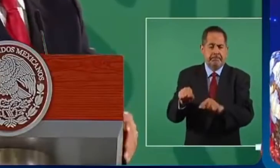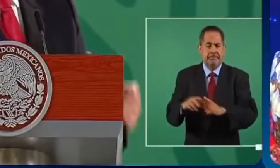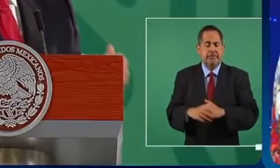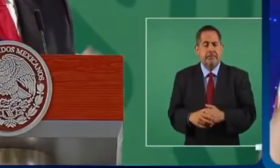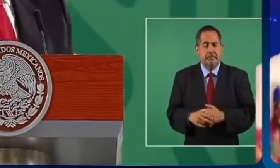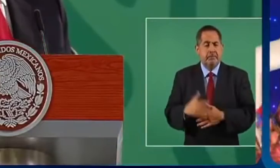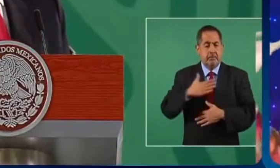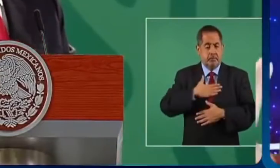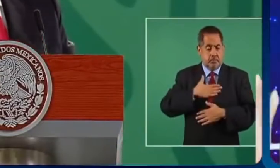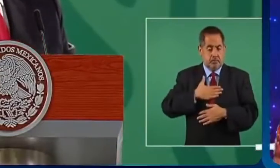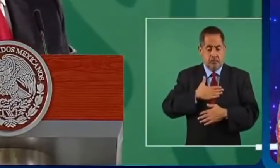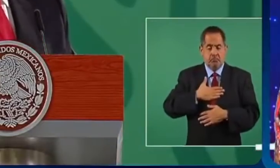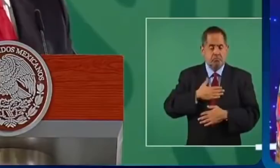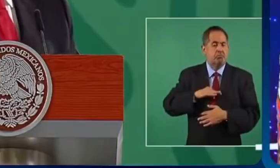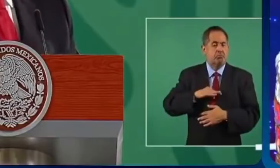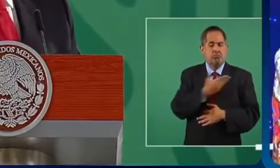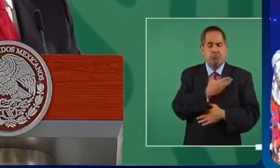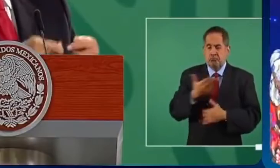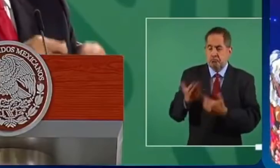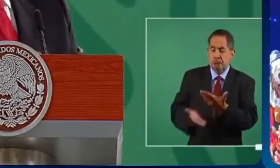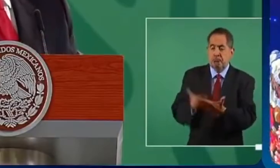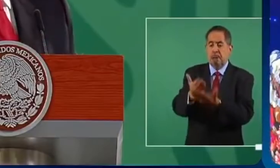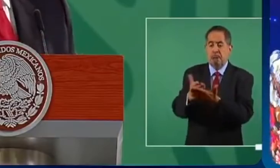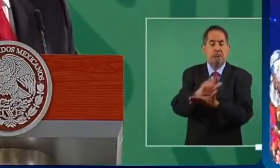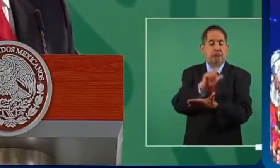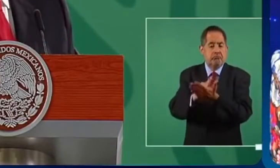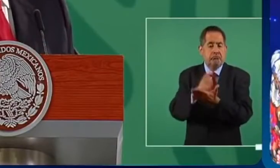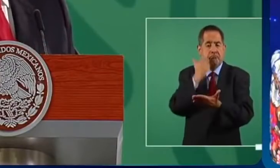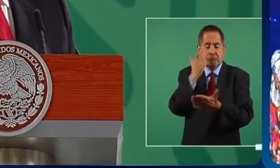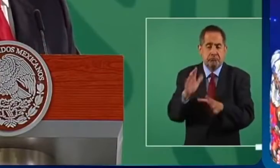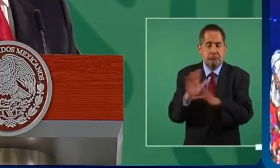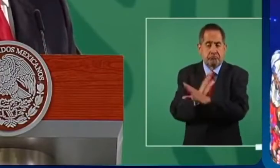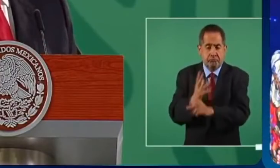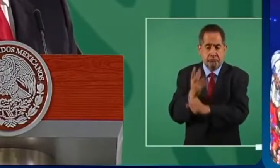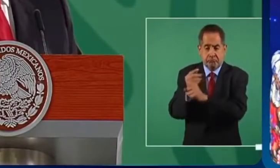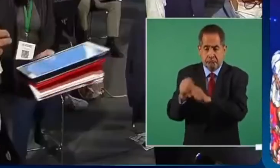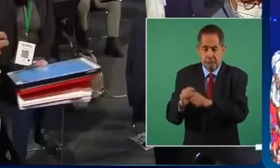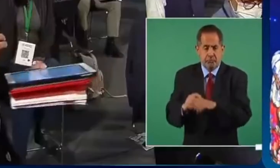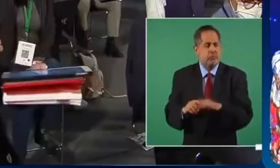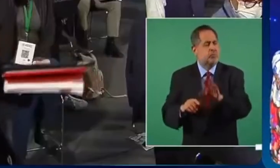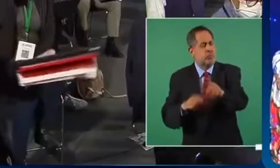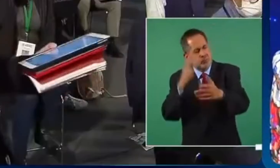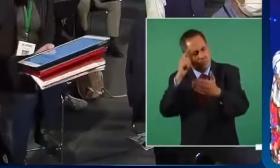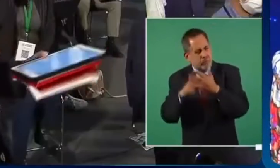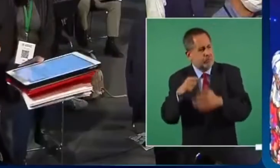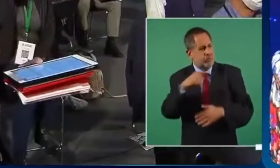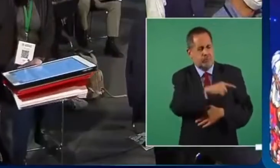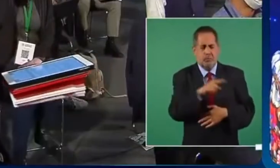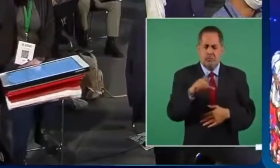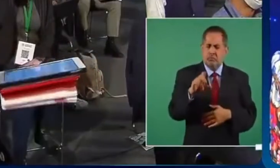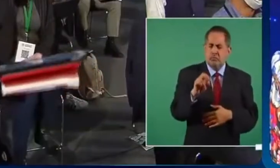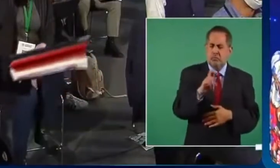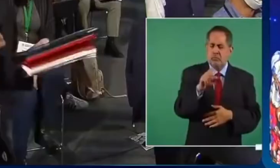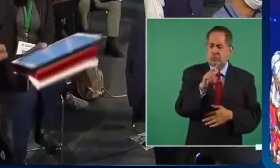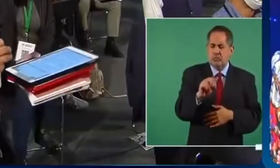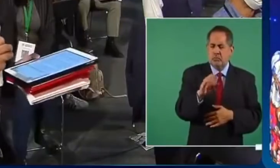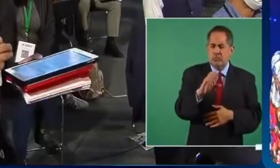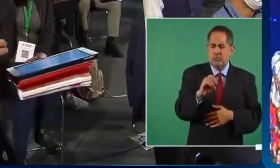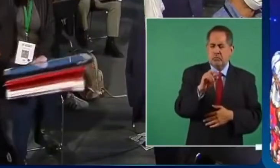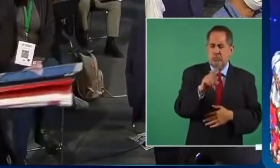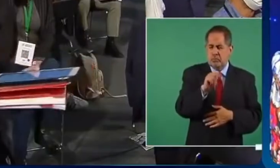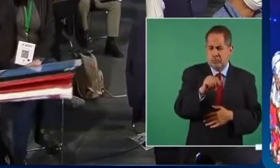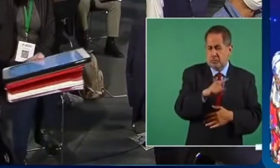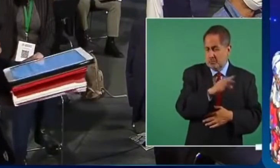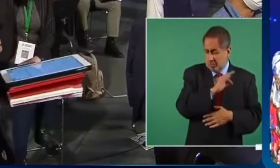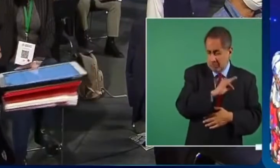yo tengo la facultad de presentar iniciativa y lo voy a hacer pero usted cree que Lorenzo Córdoba tenga esa calidad después